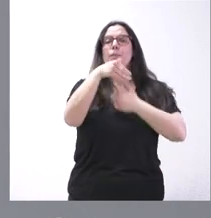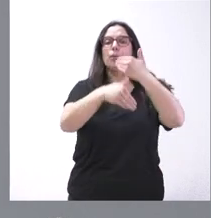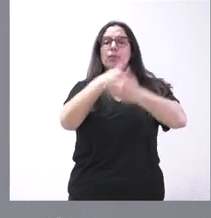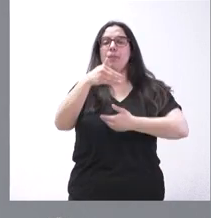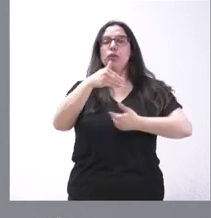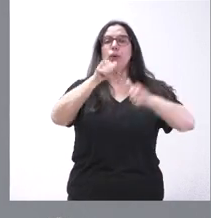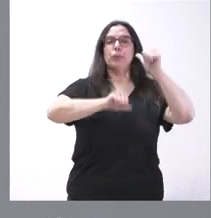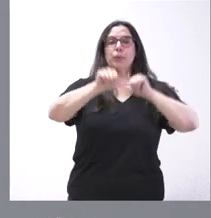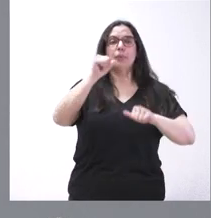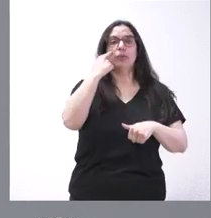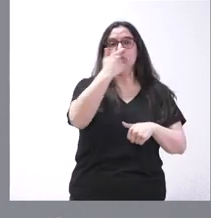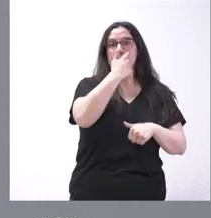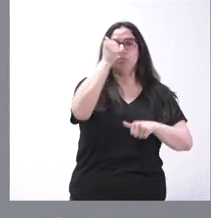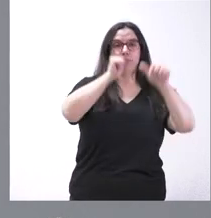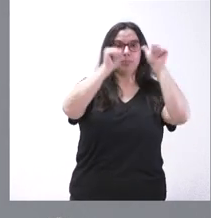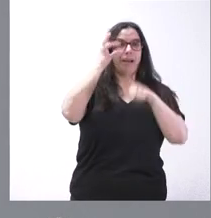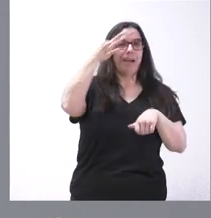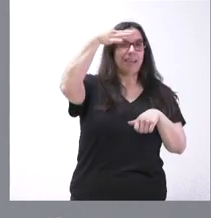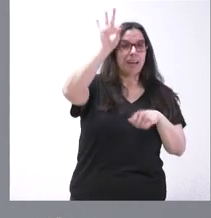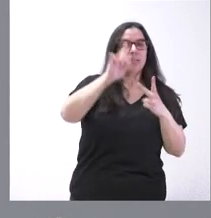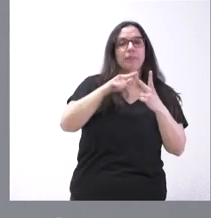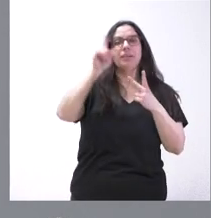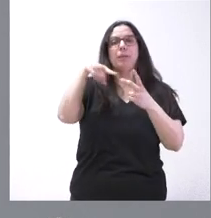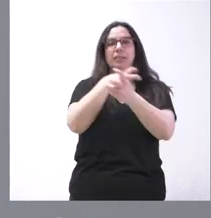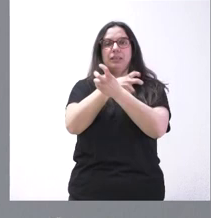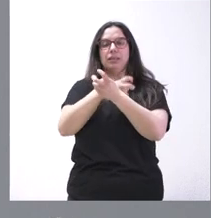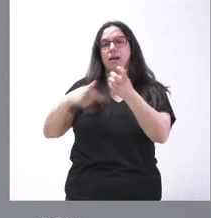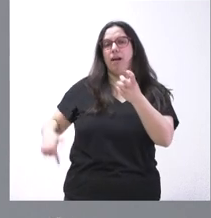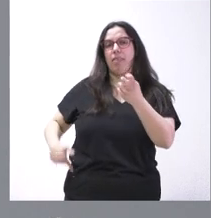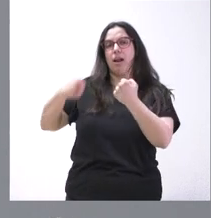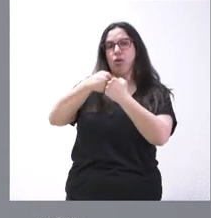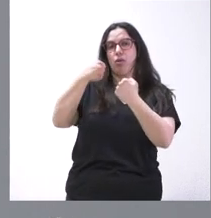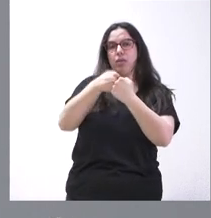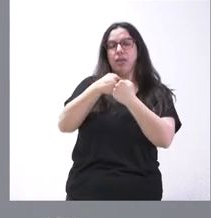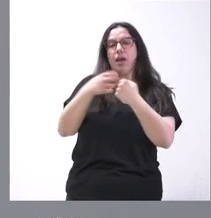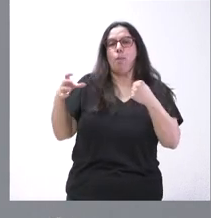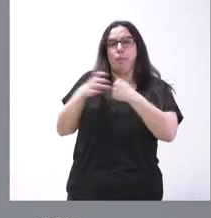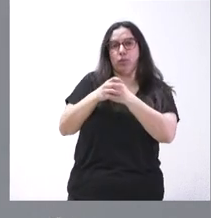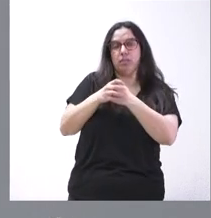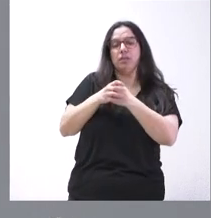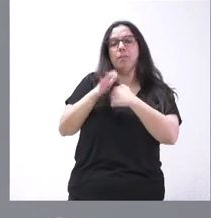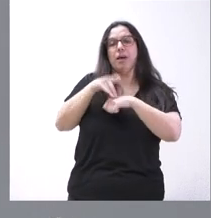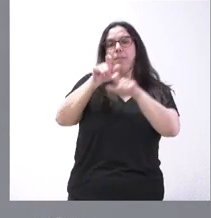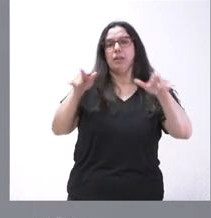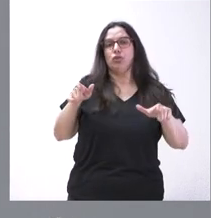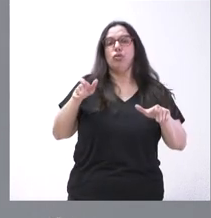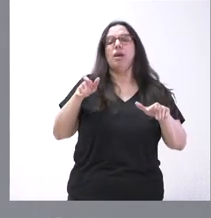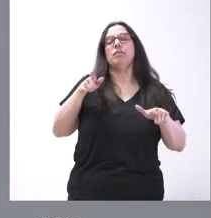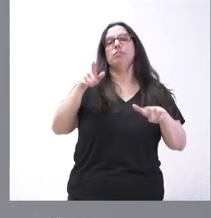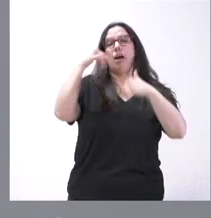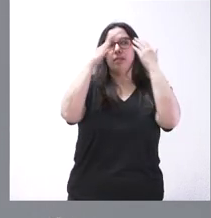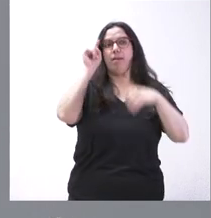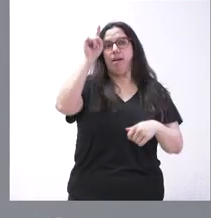quirúrgicos de oftalmología, cataratas y de traumatología cadera y rodilla con prótesis para pacientes de este complejo asistencial.